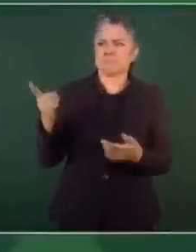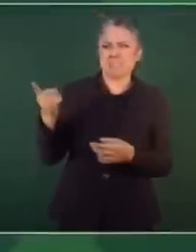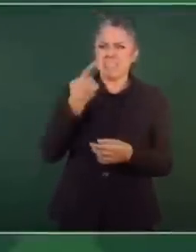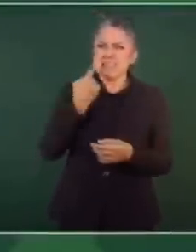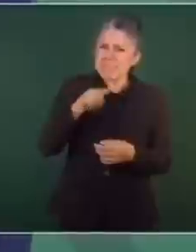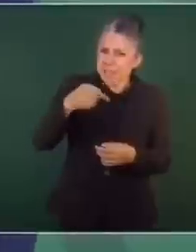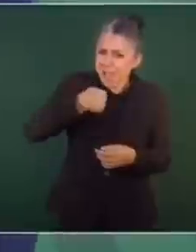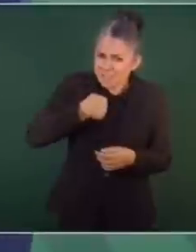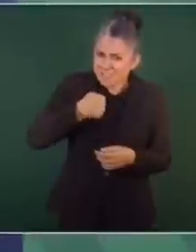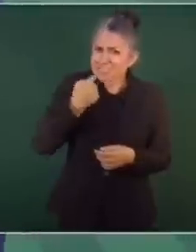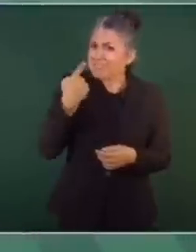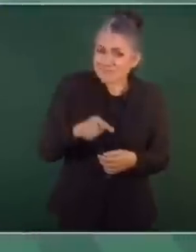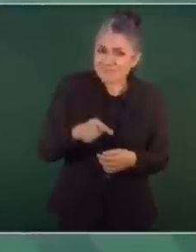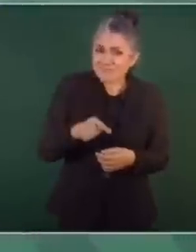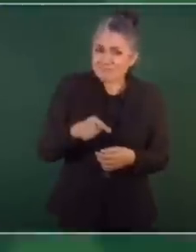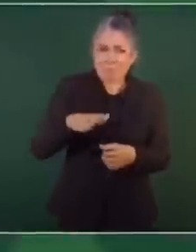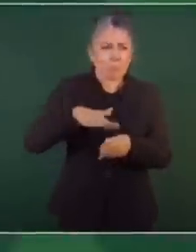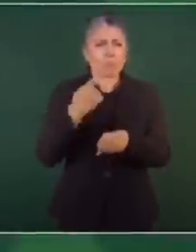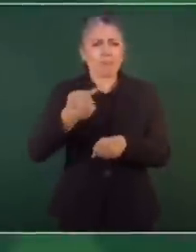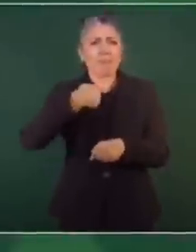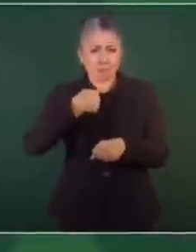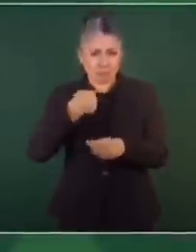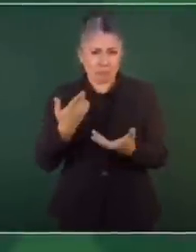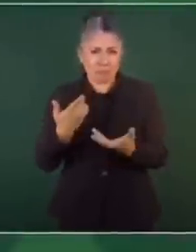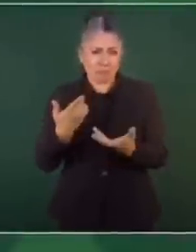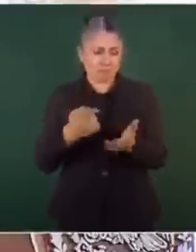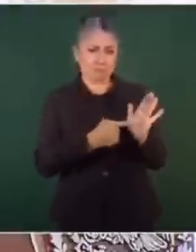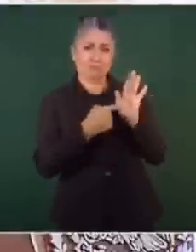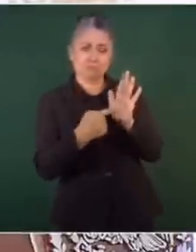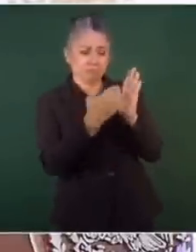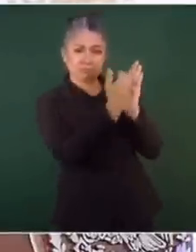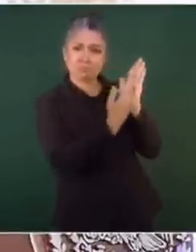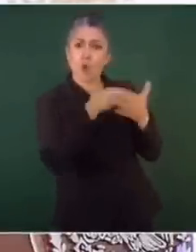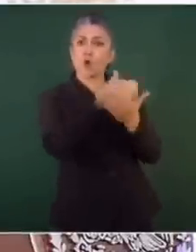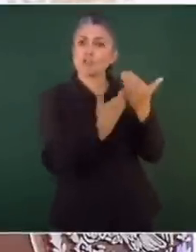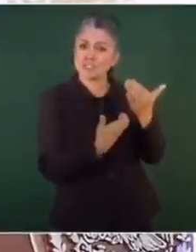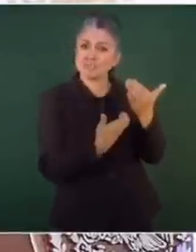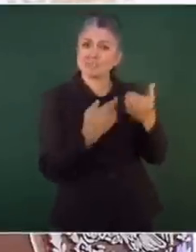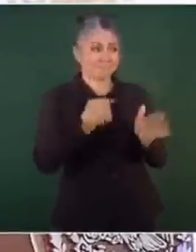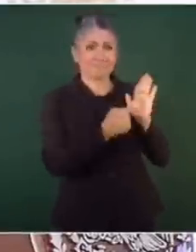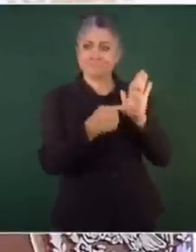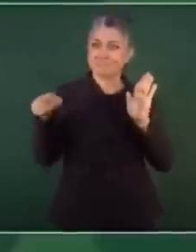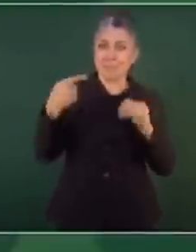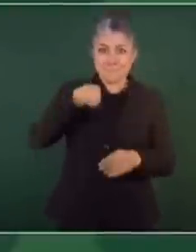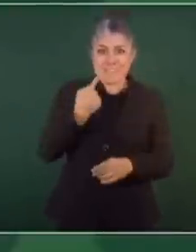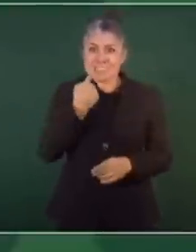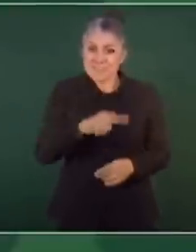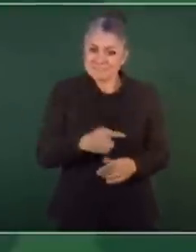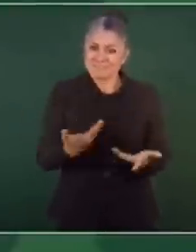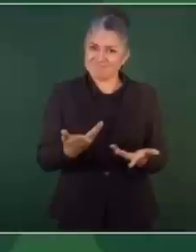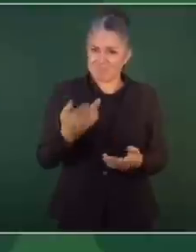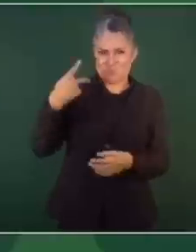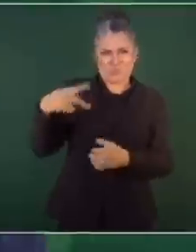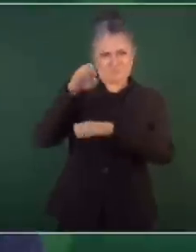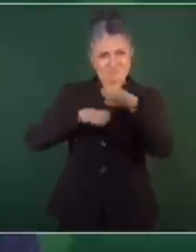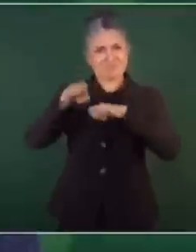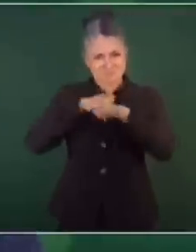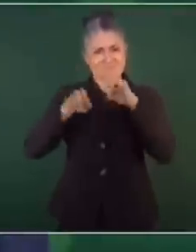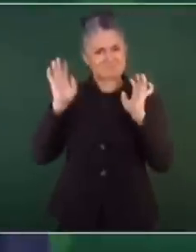demandando que porque di a conocer lo de los contratos que obtuvo su empresa